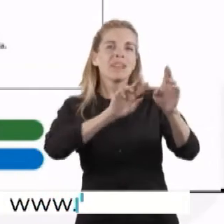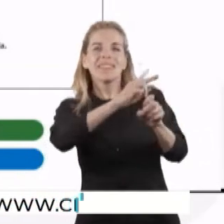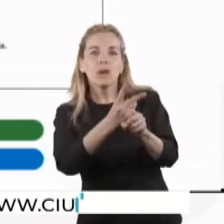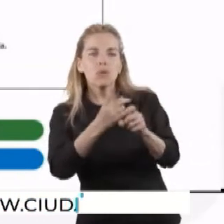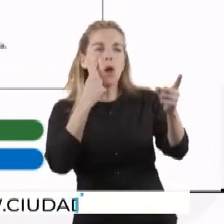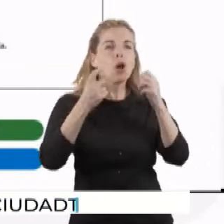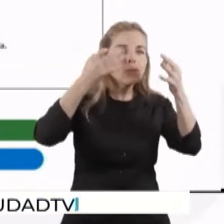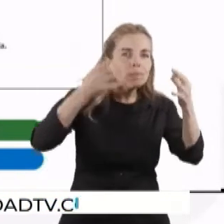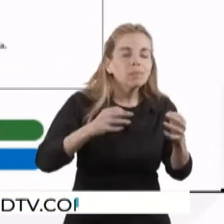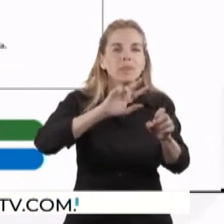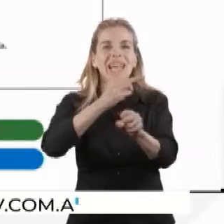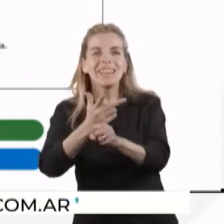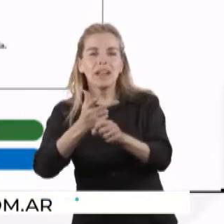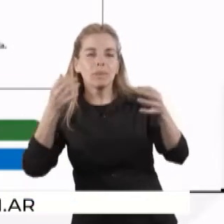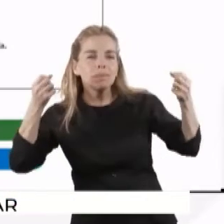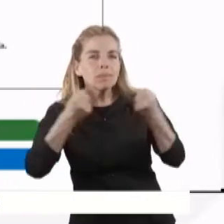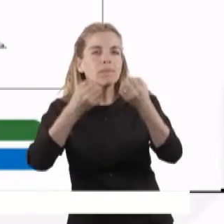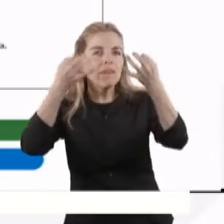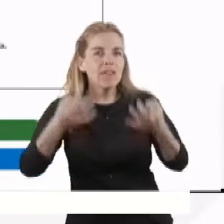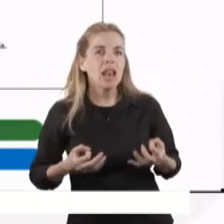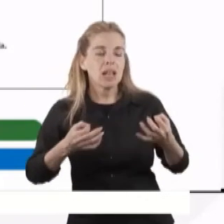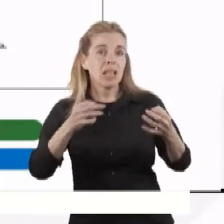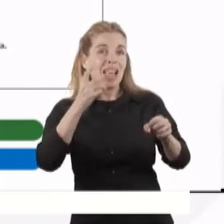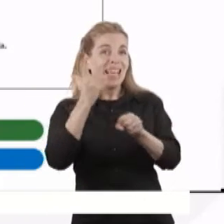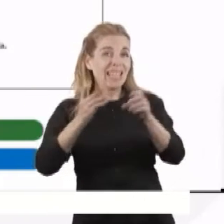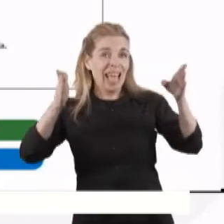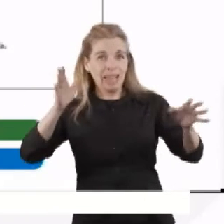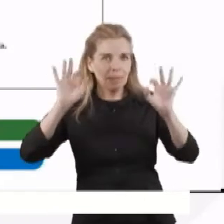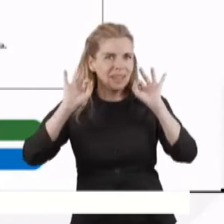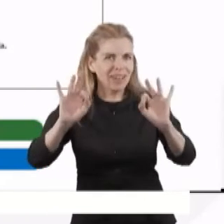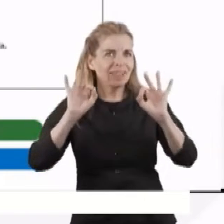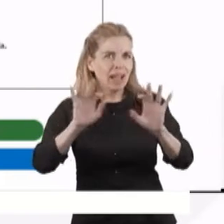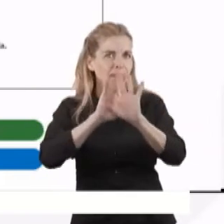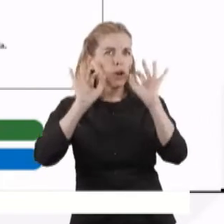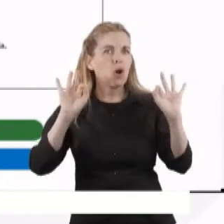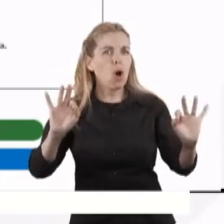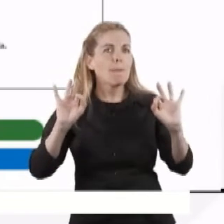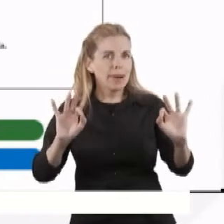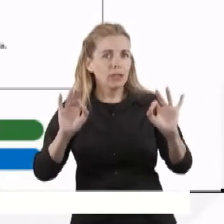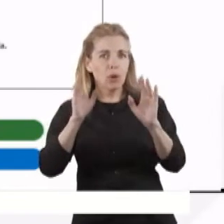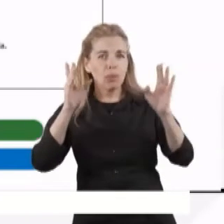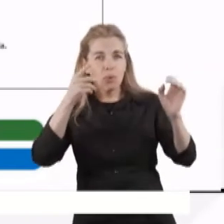esta primera etapa de inscripción, terminó, digamos, la participación del ciudadano y se le asigna una